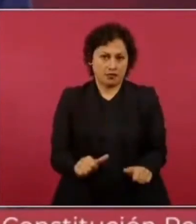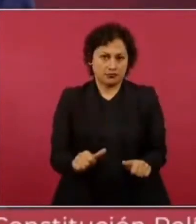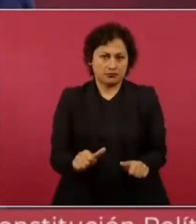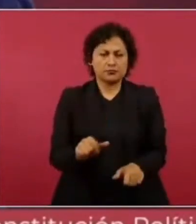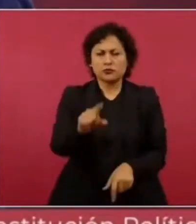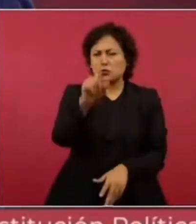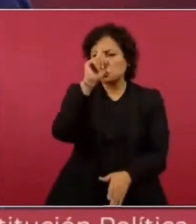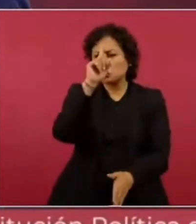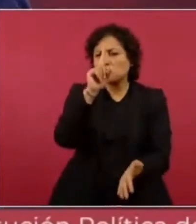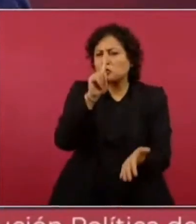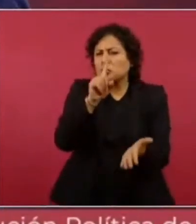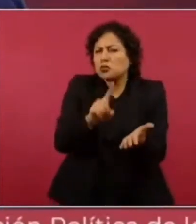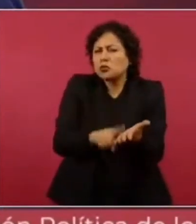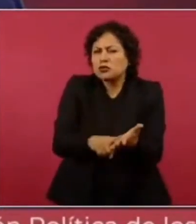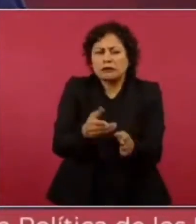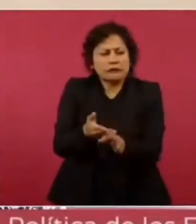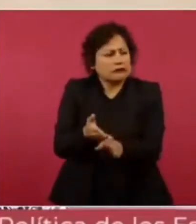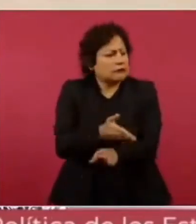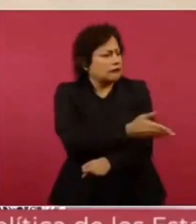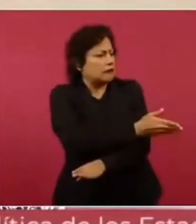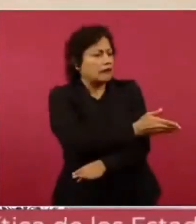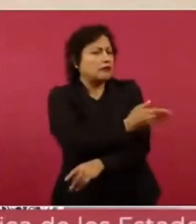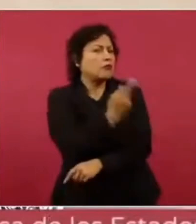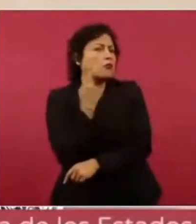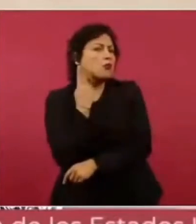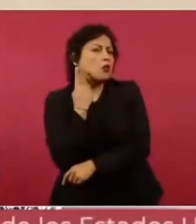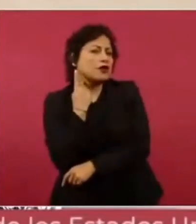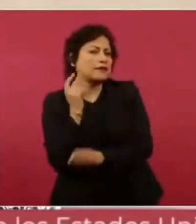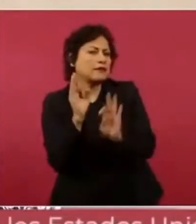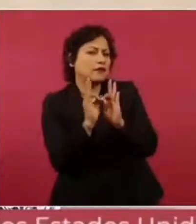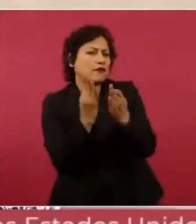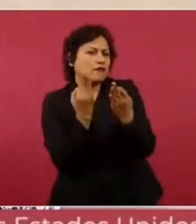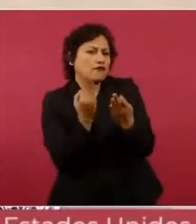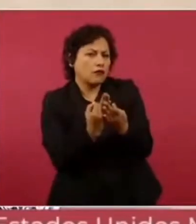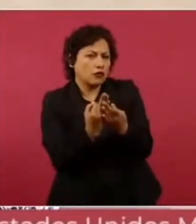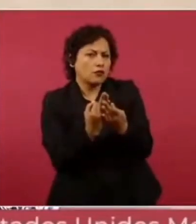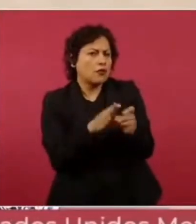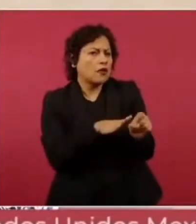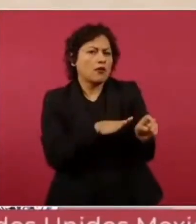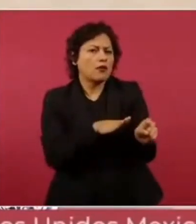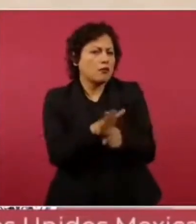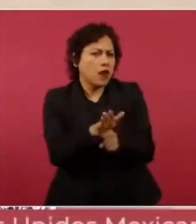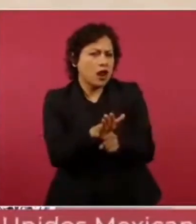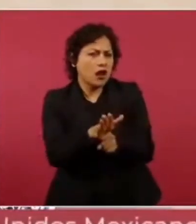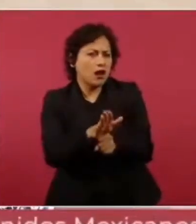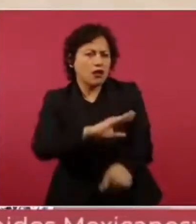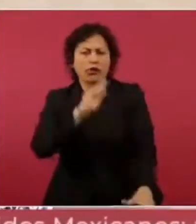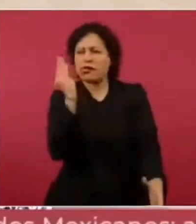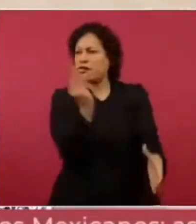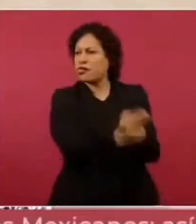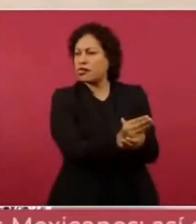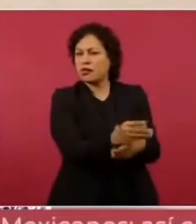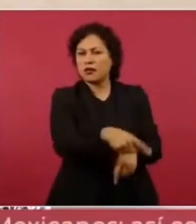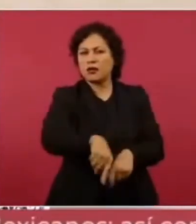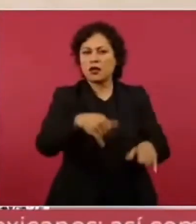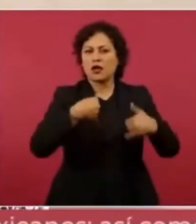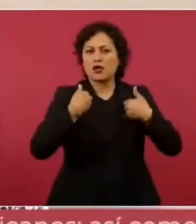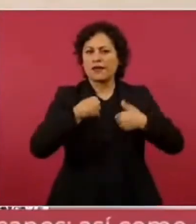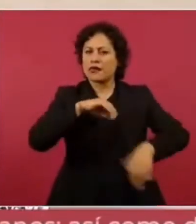mantenido la misma política de darle la espalda al pueblo de abandonar a los jóvenes